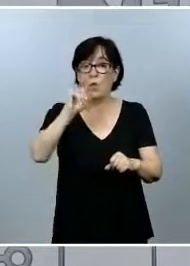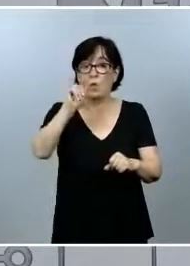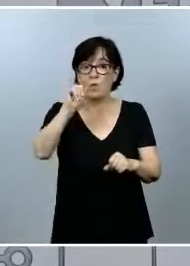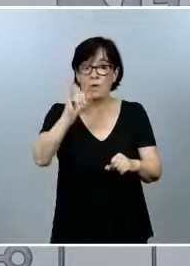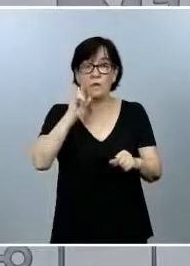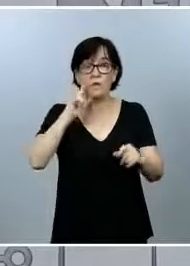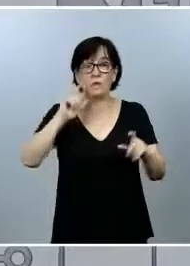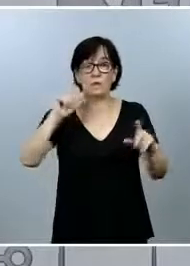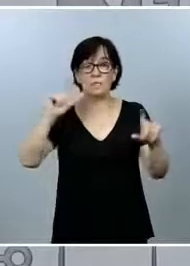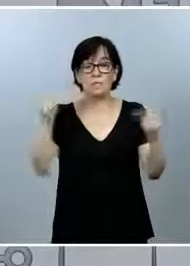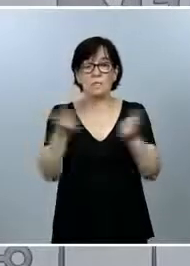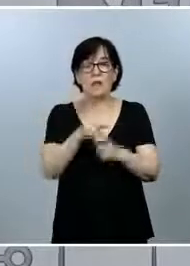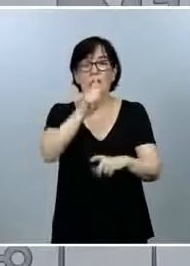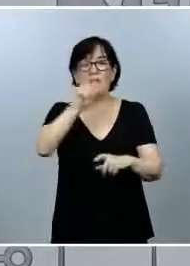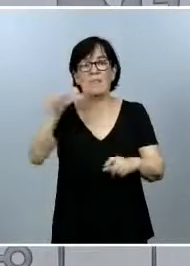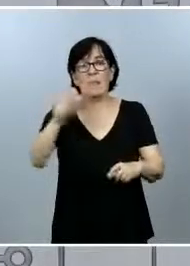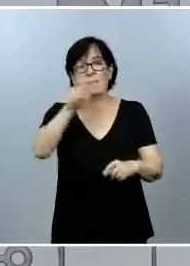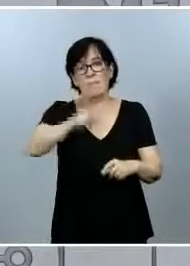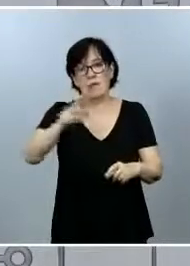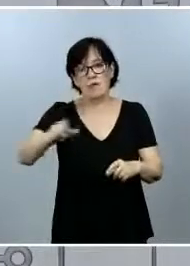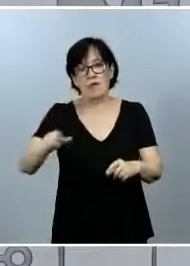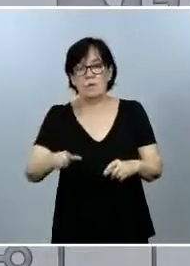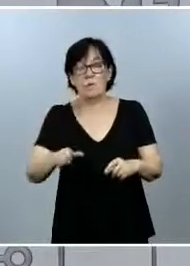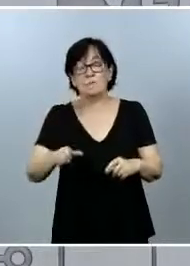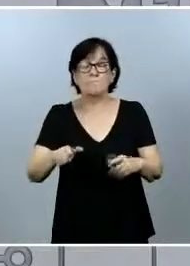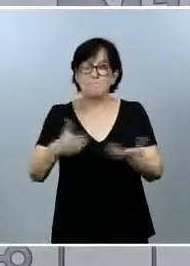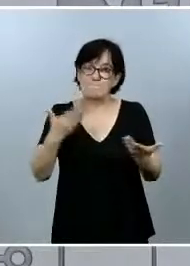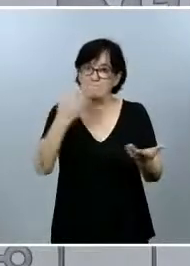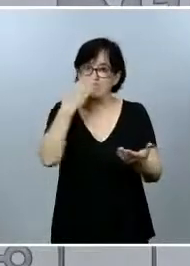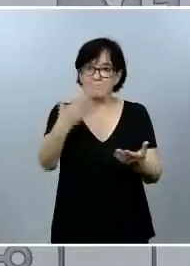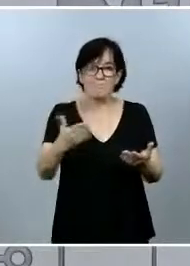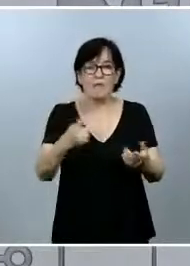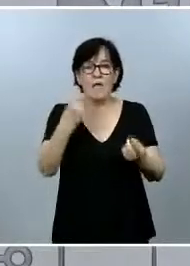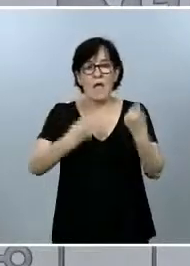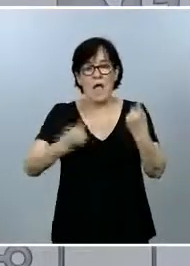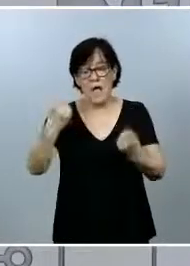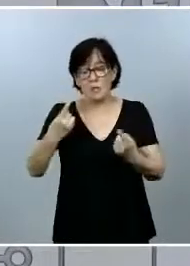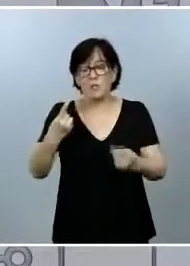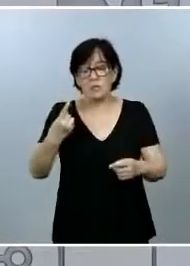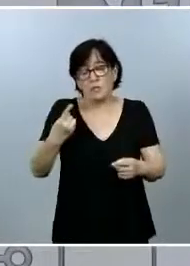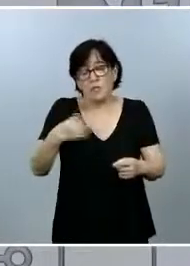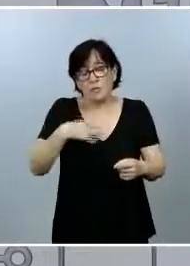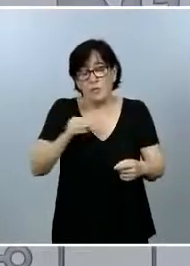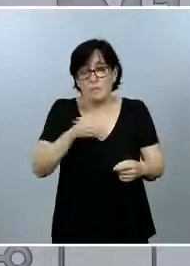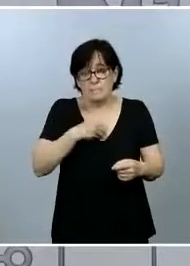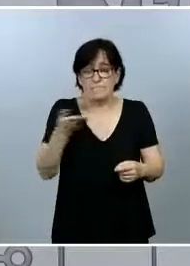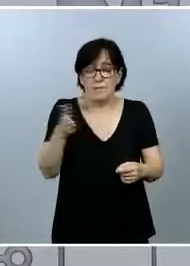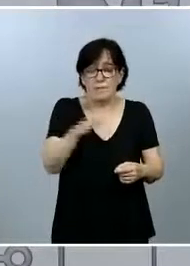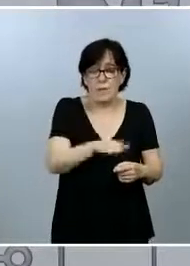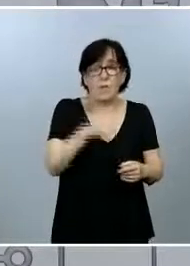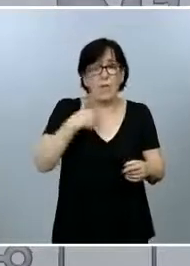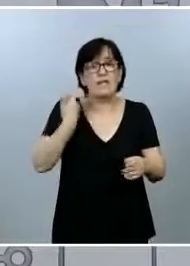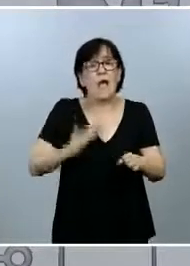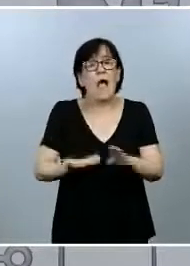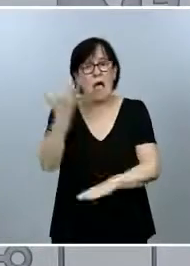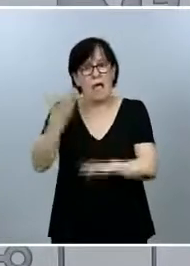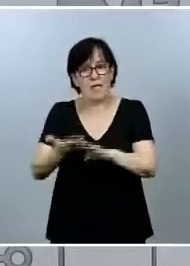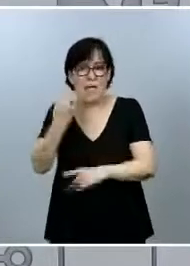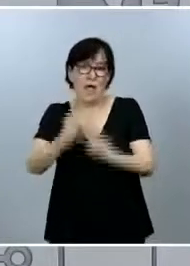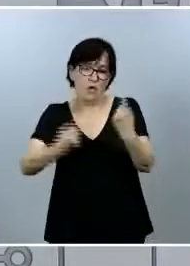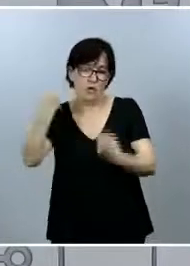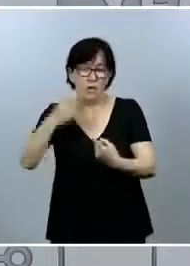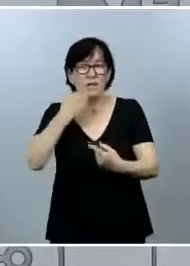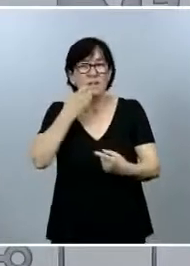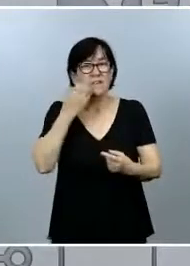reducción de casi 100 personas. Desgraciadamente, algunos de ellos habrán fallecido, pero otros habrán sido dados de alta. Igual que de